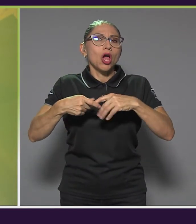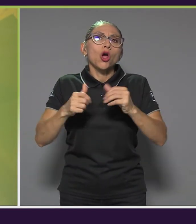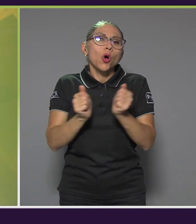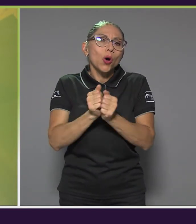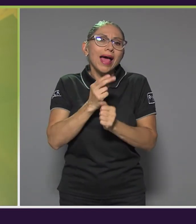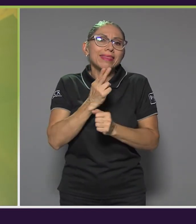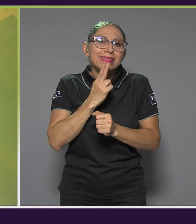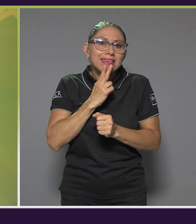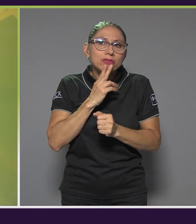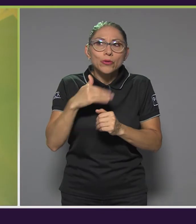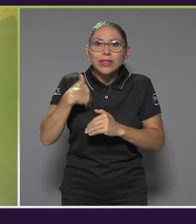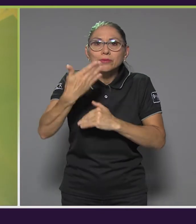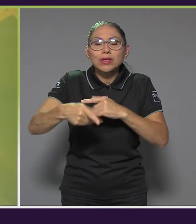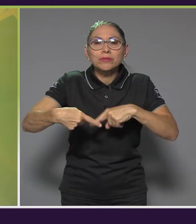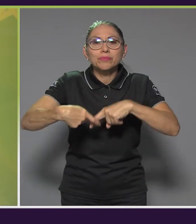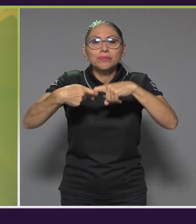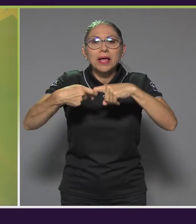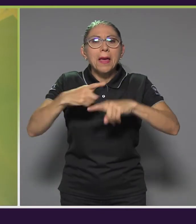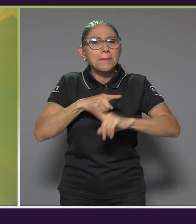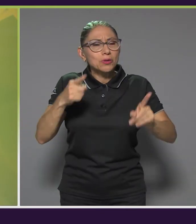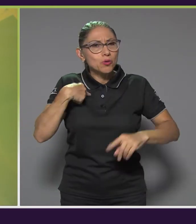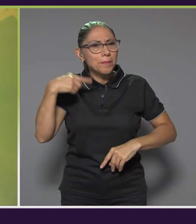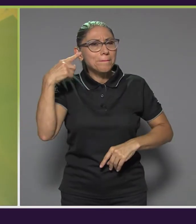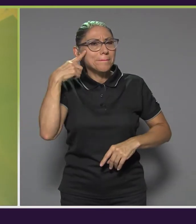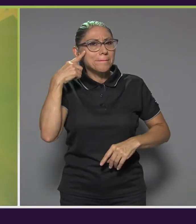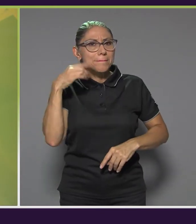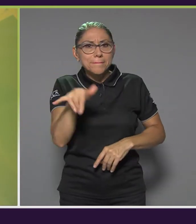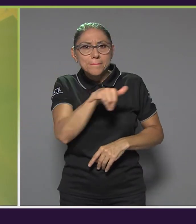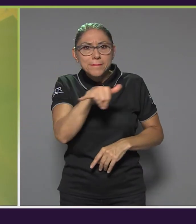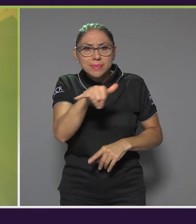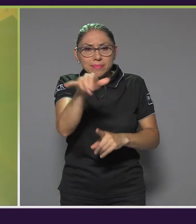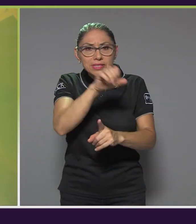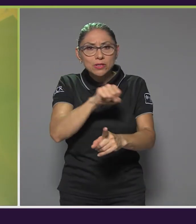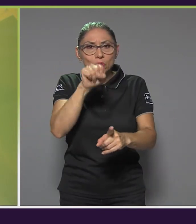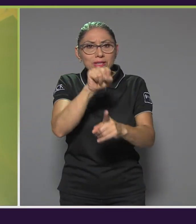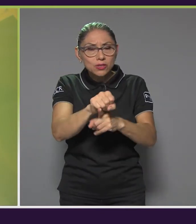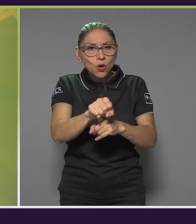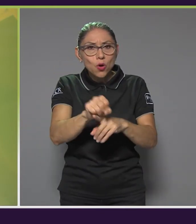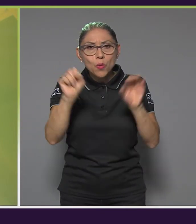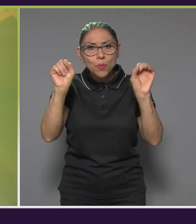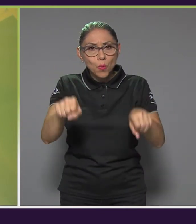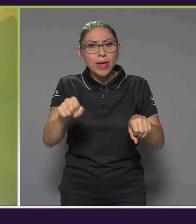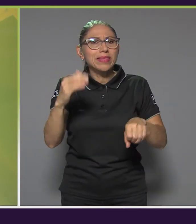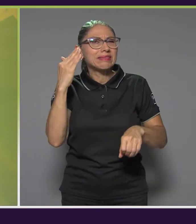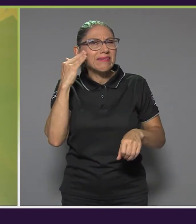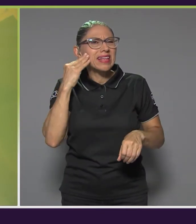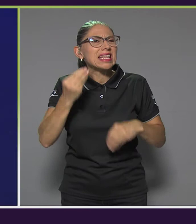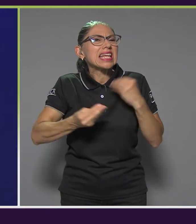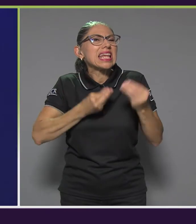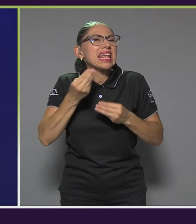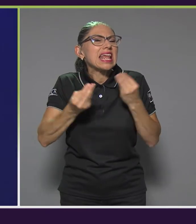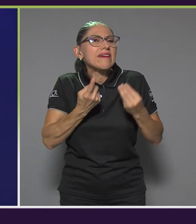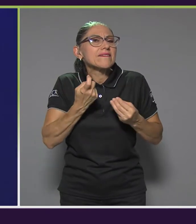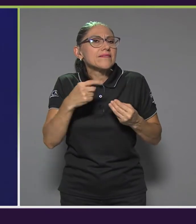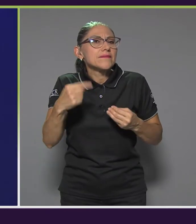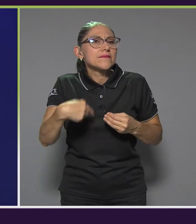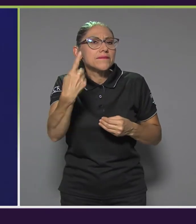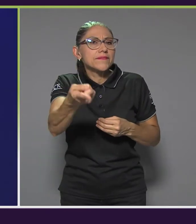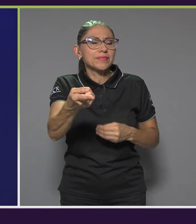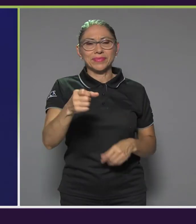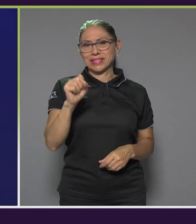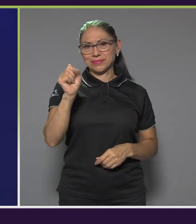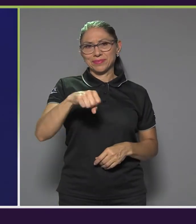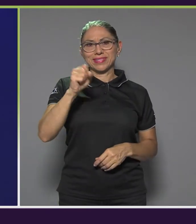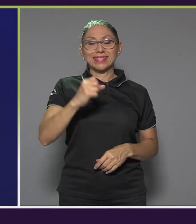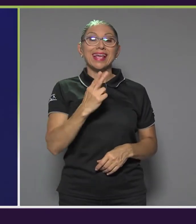trabajar en esto, pero me imagino que esa misma interacción permite decir, bueno, esta es la ruta que hay que seguir. Sí, bueno, Atillo hace muchos